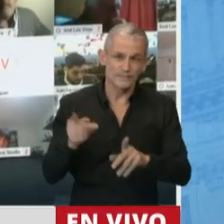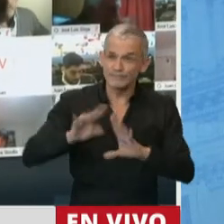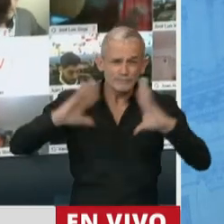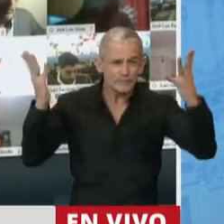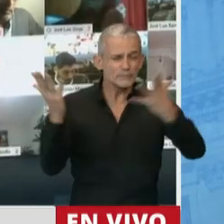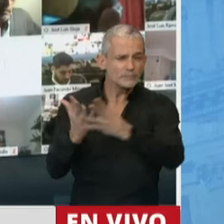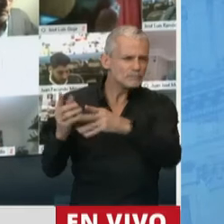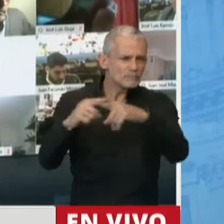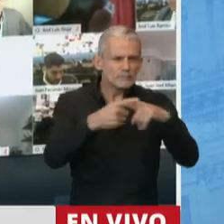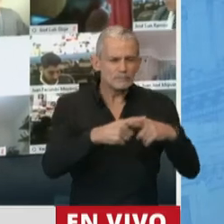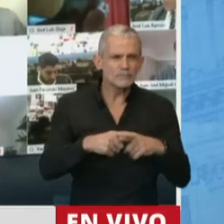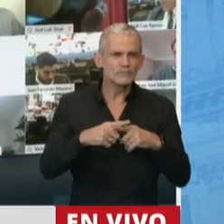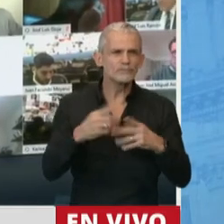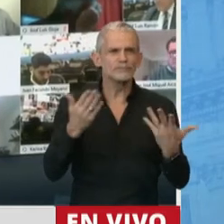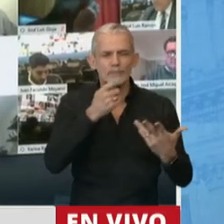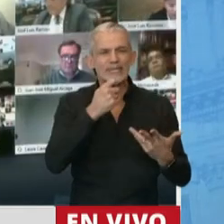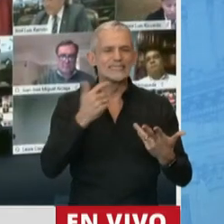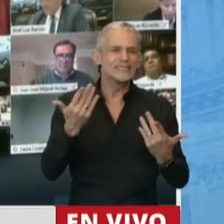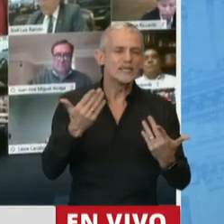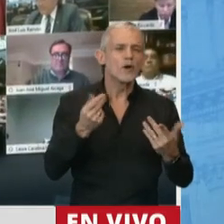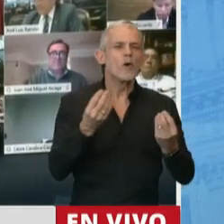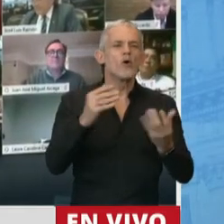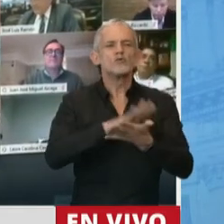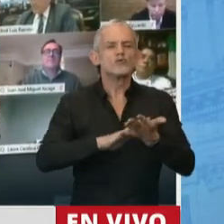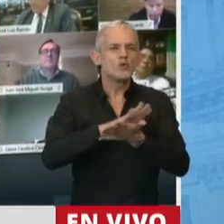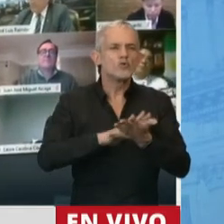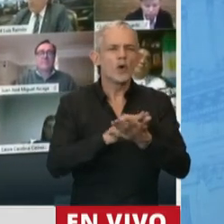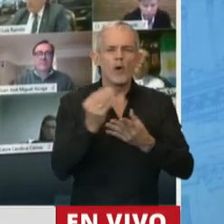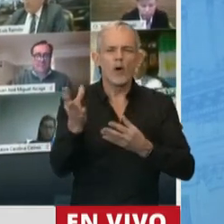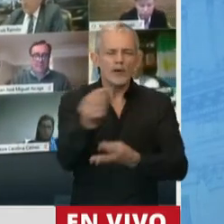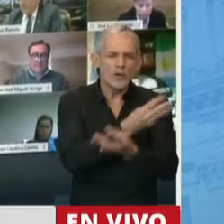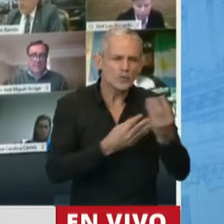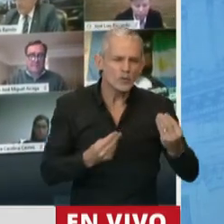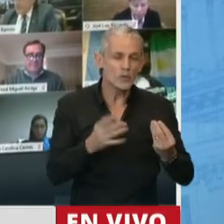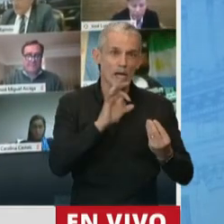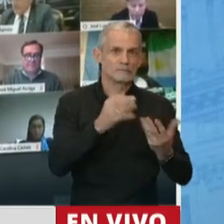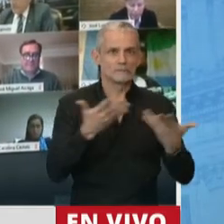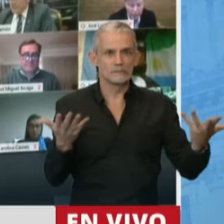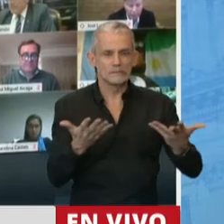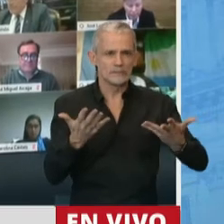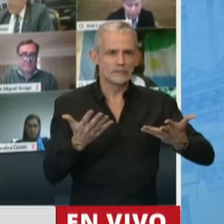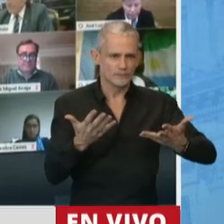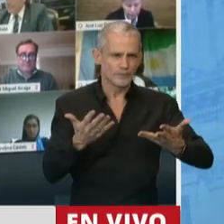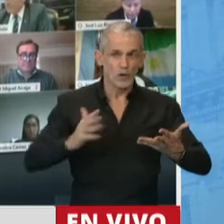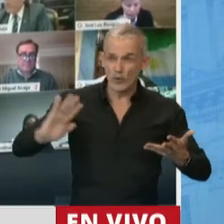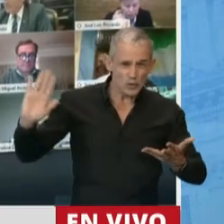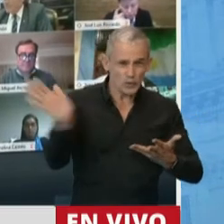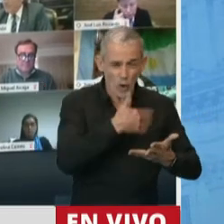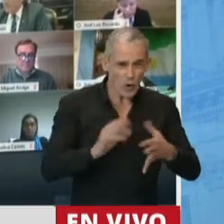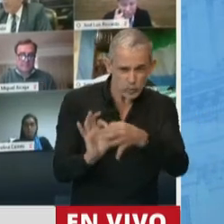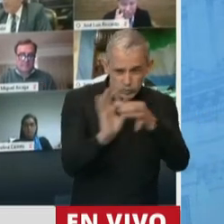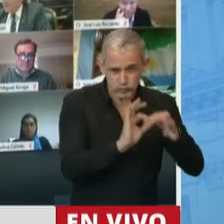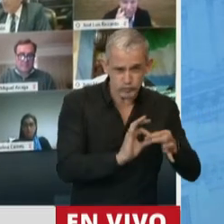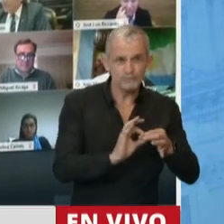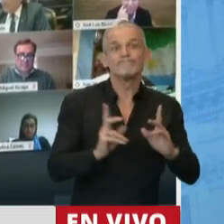si la salida es solidaria, es con todos como lo